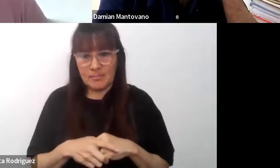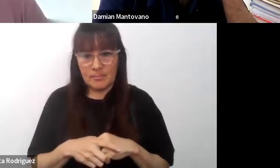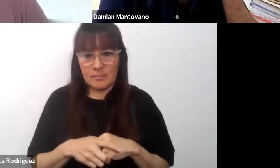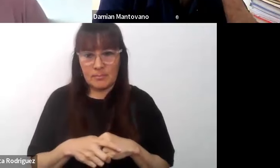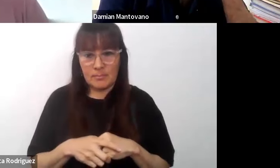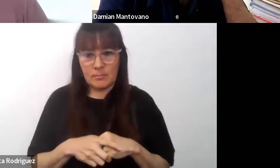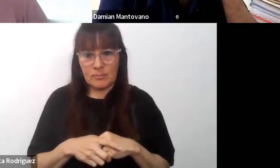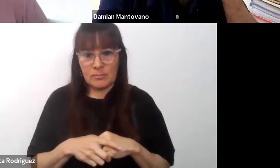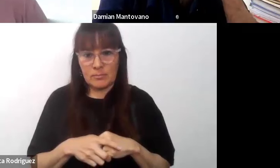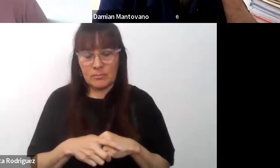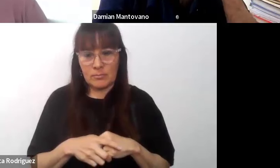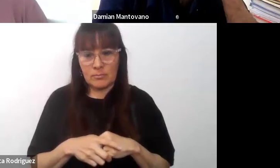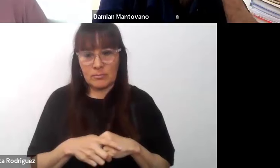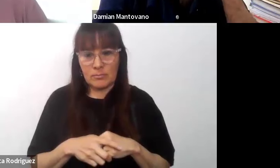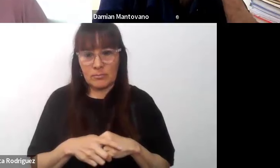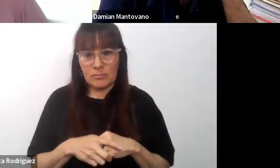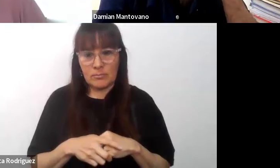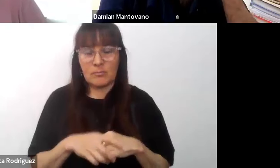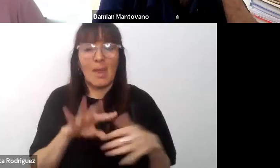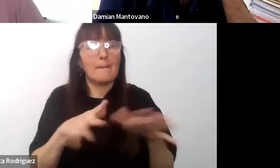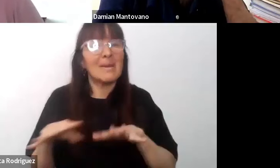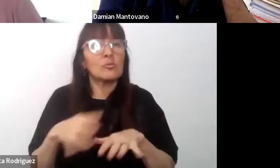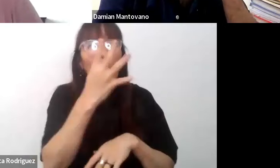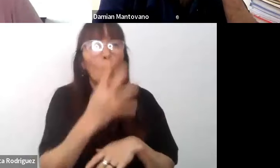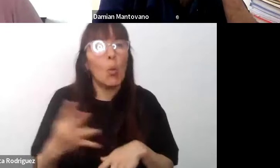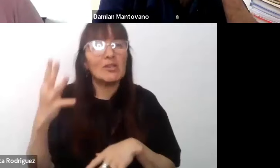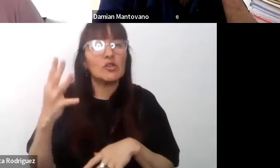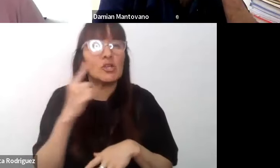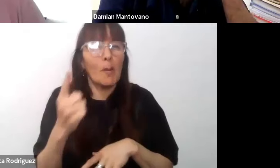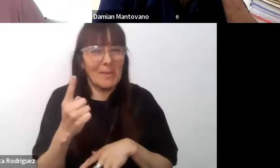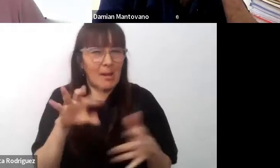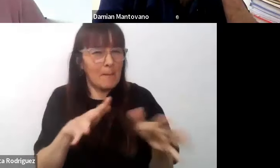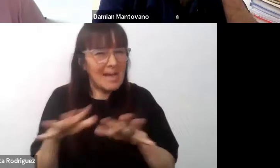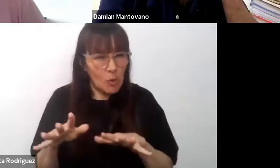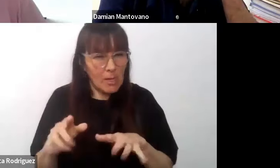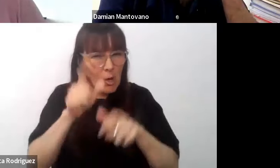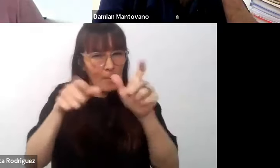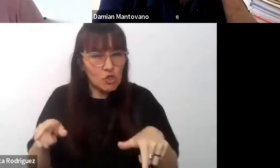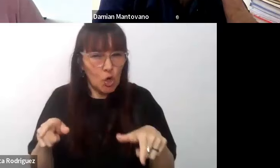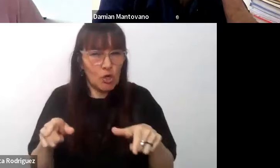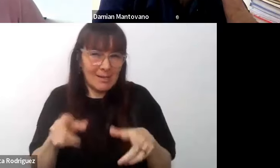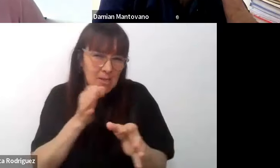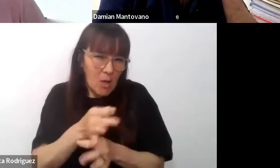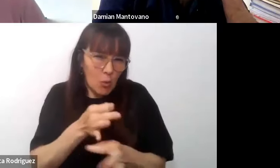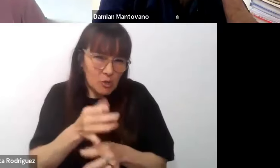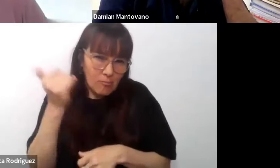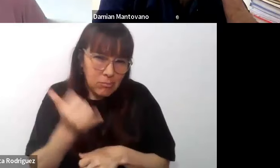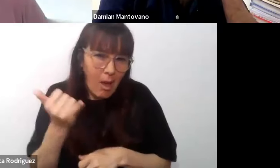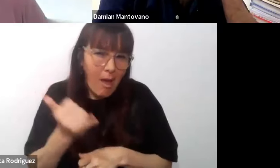eso hace que sean más o menos 400.000 los estudiantes escolarizados en las escuelas comunes